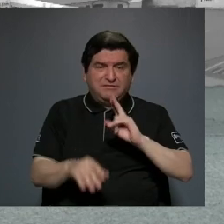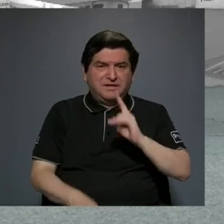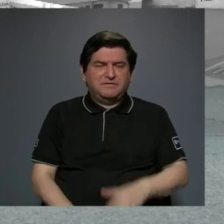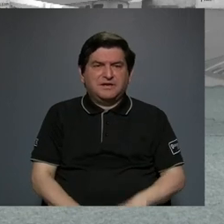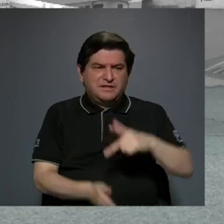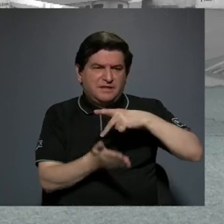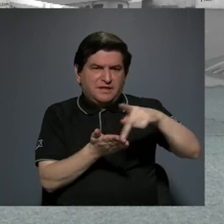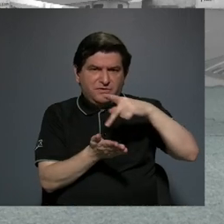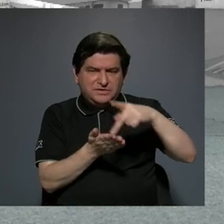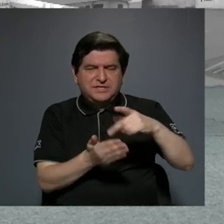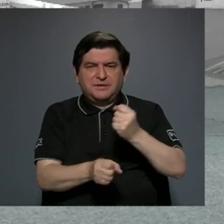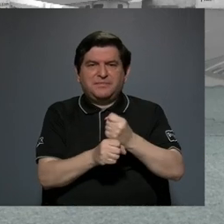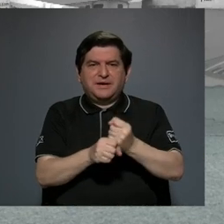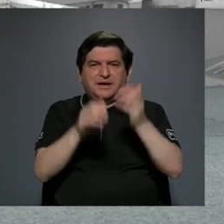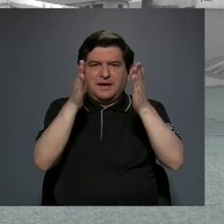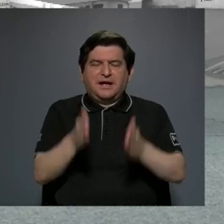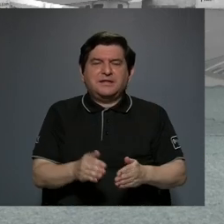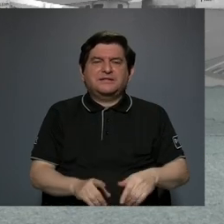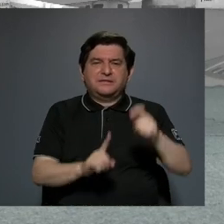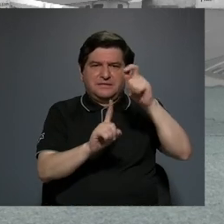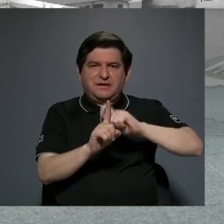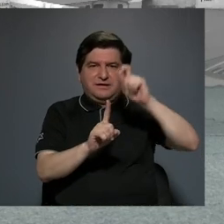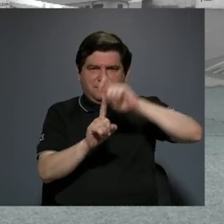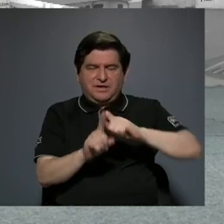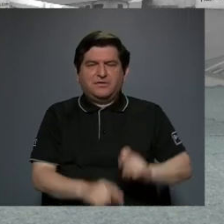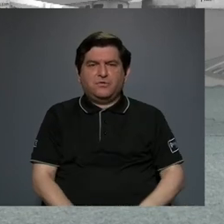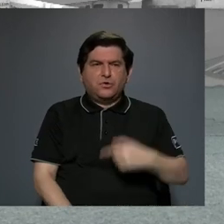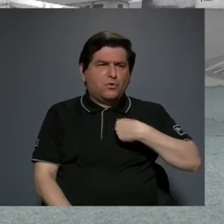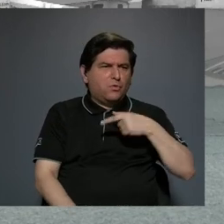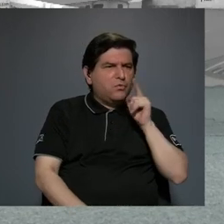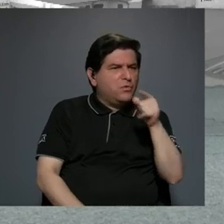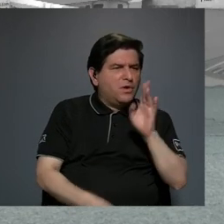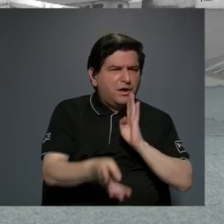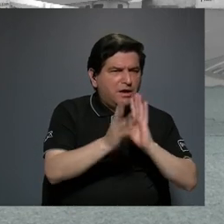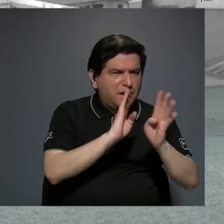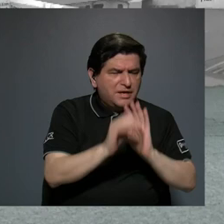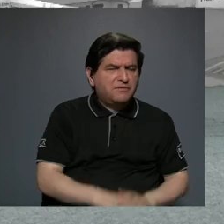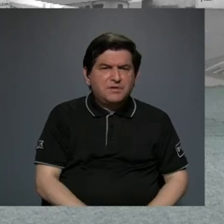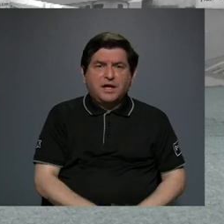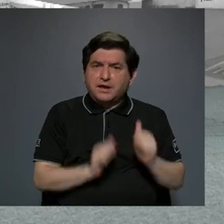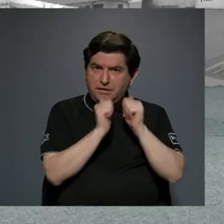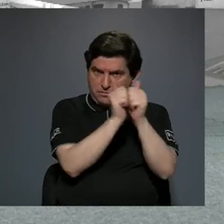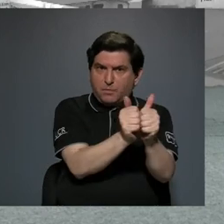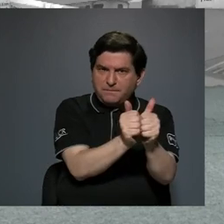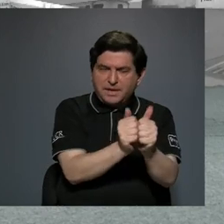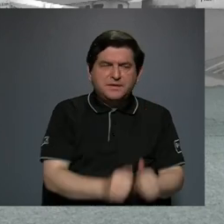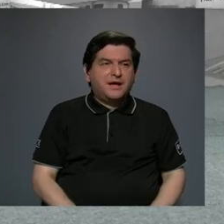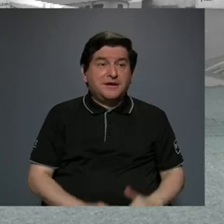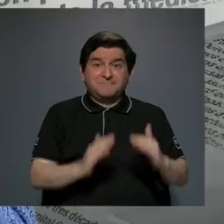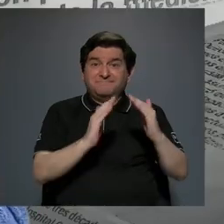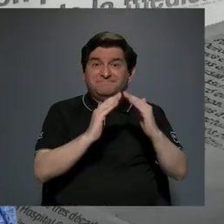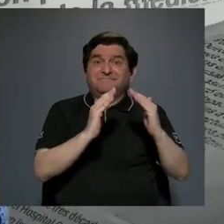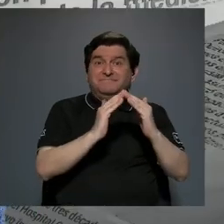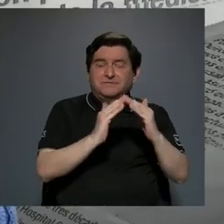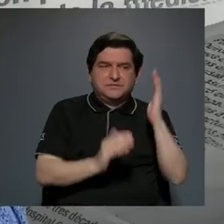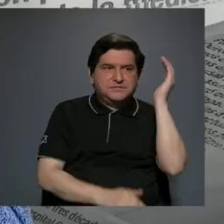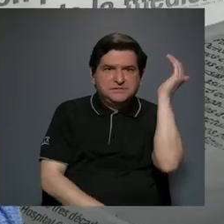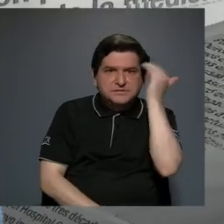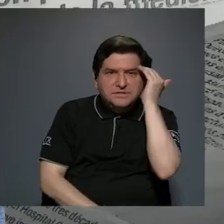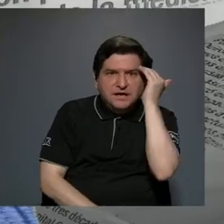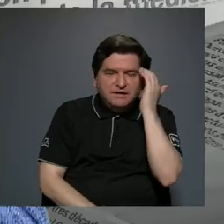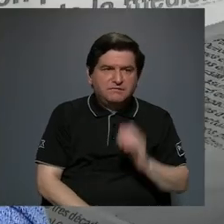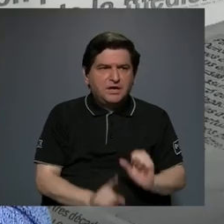que ganan los trabajadores bananeros, hay que ir uno y hablar con ellos, estar con ellos, vivir con ellos para saber